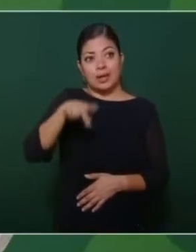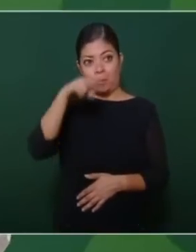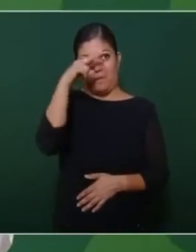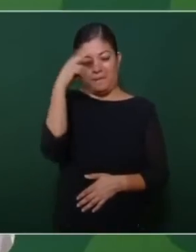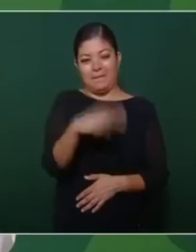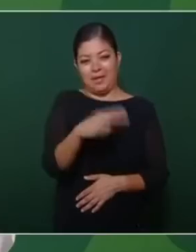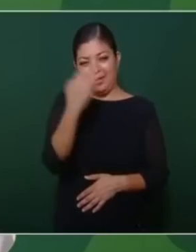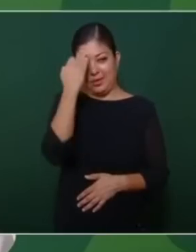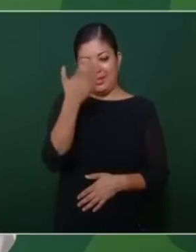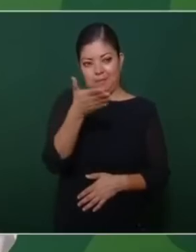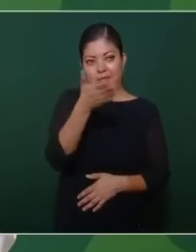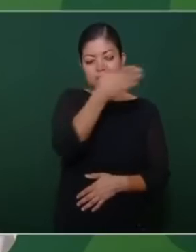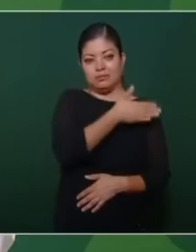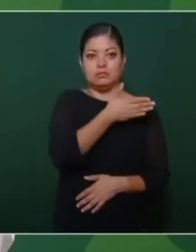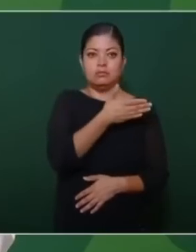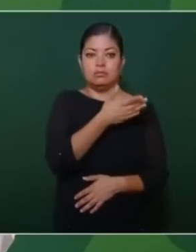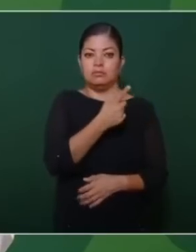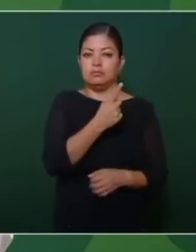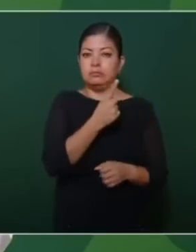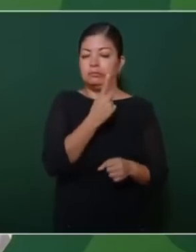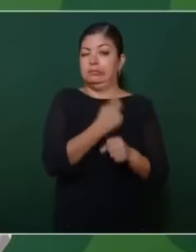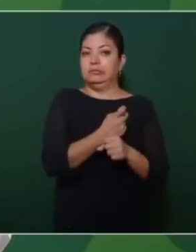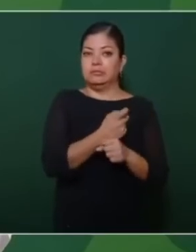el secretario